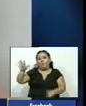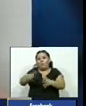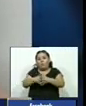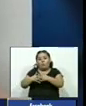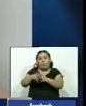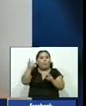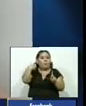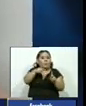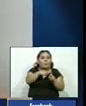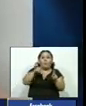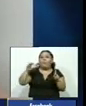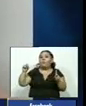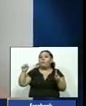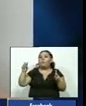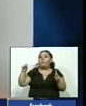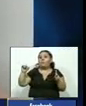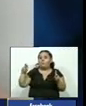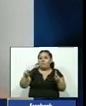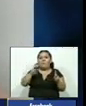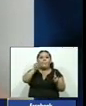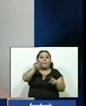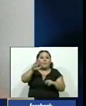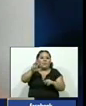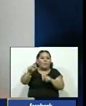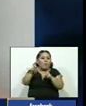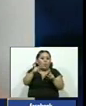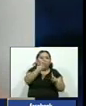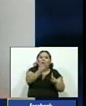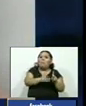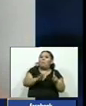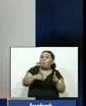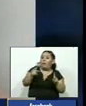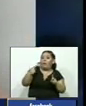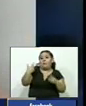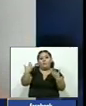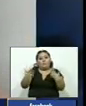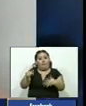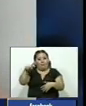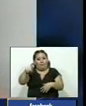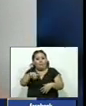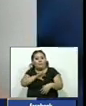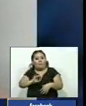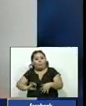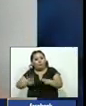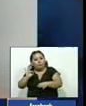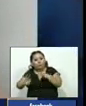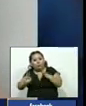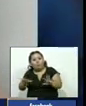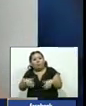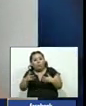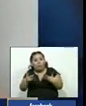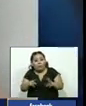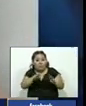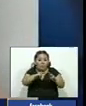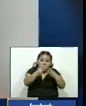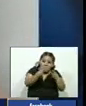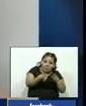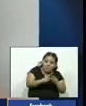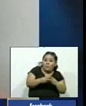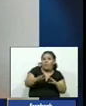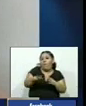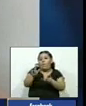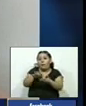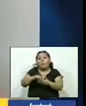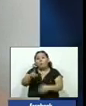Antonio Brand Gómez de 23 años él es reclamado por la justicia salvadoreña por los delitos de organizaciones terroristas